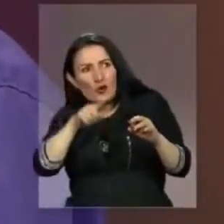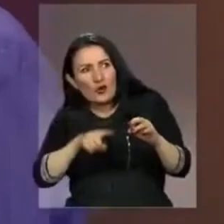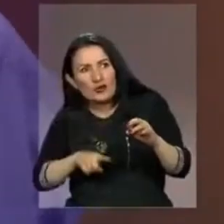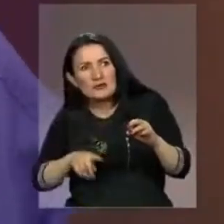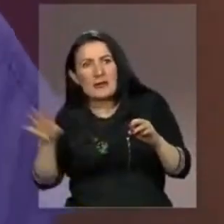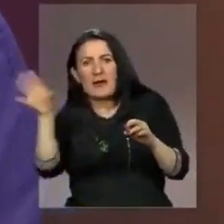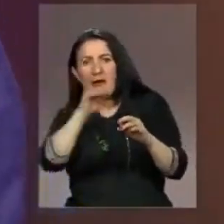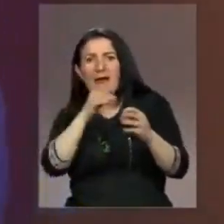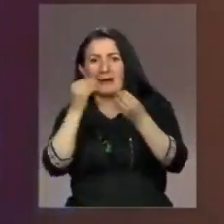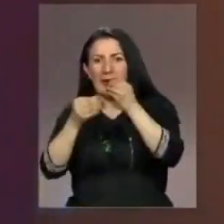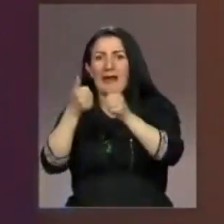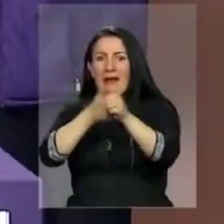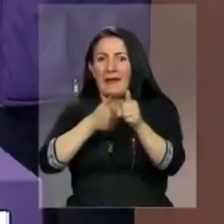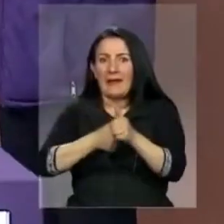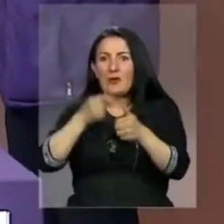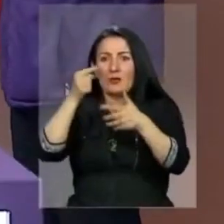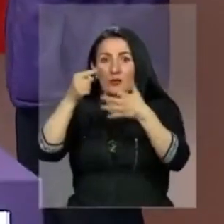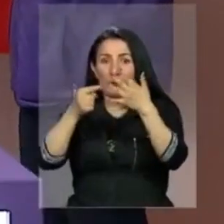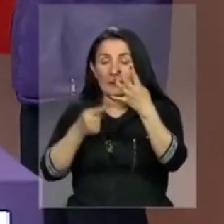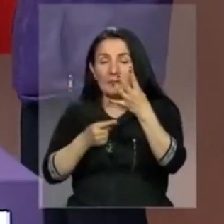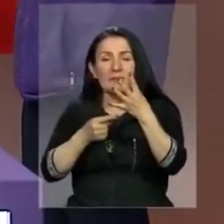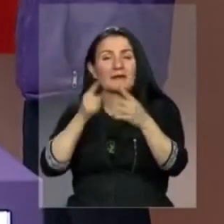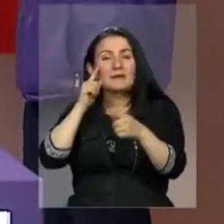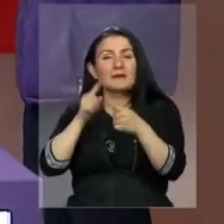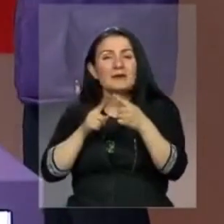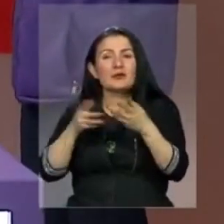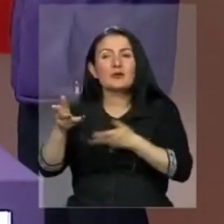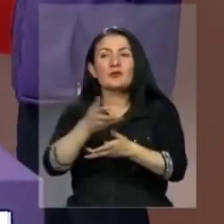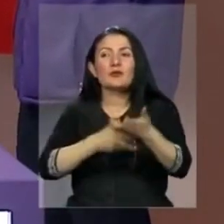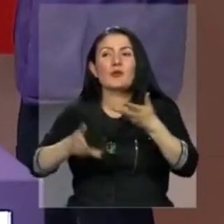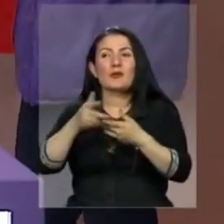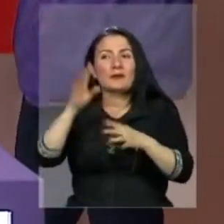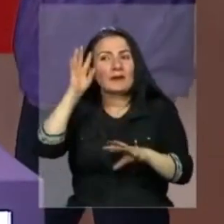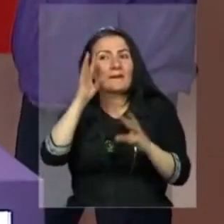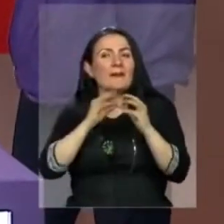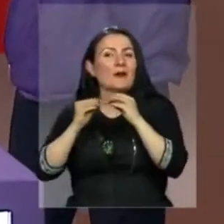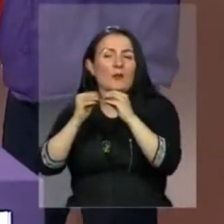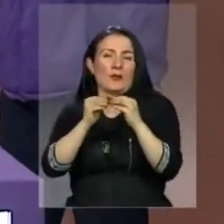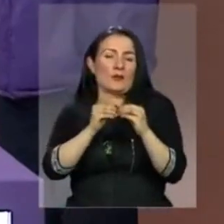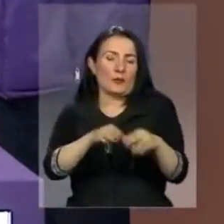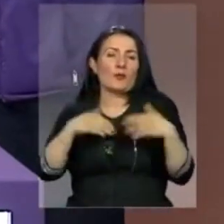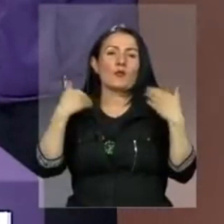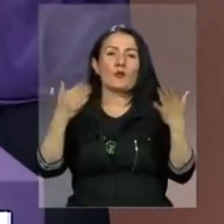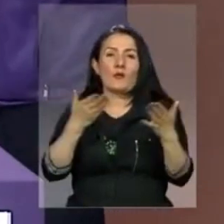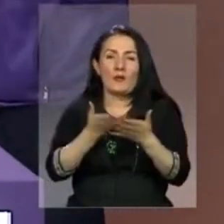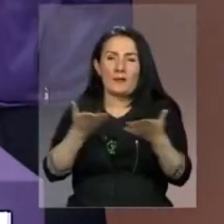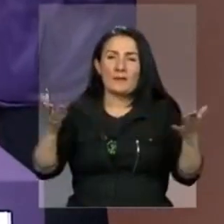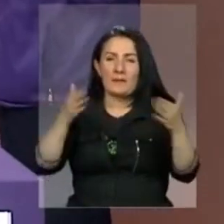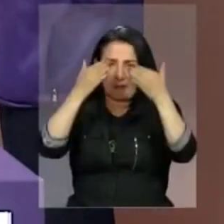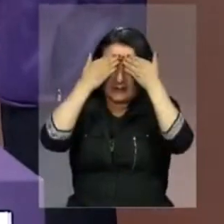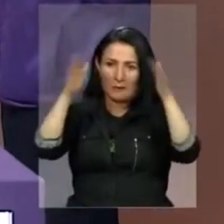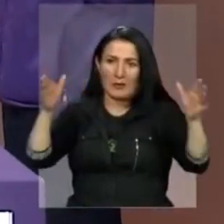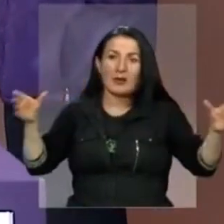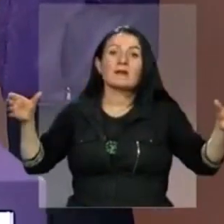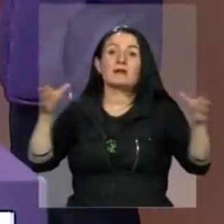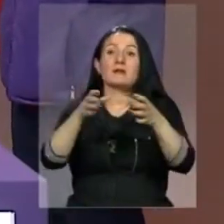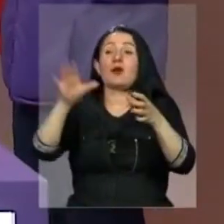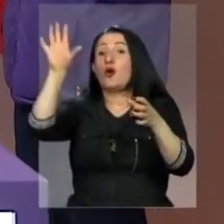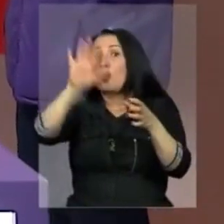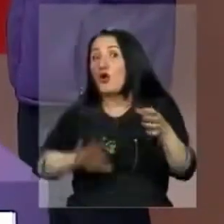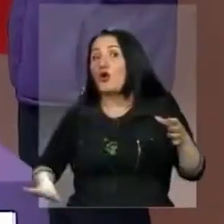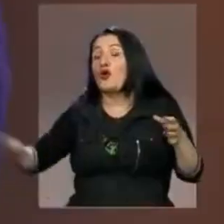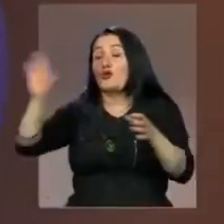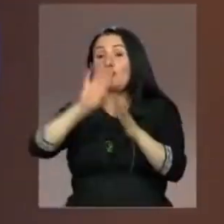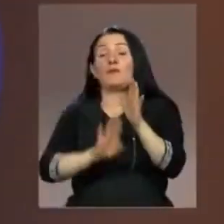sectores, que cada uno tiene su punto de vista y su énfasis, y que entre todos nos pongamos de acuerdo a ver cómo hacemos una cosa democrática, porque necesitamos que todos estos